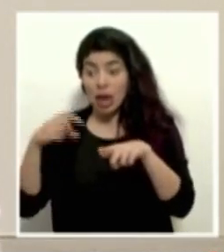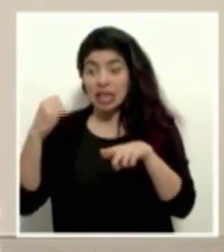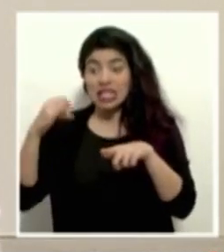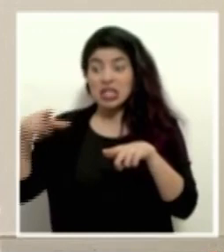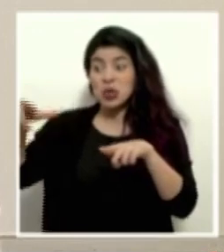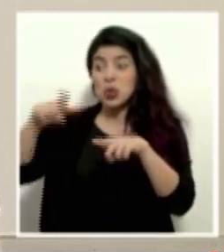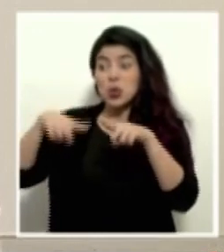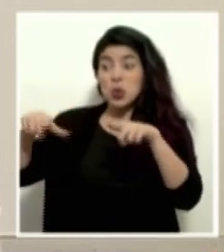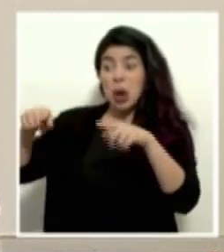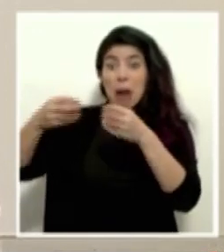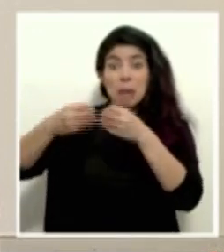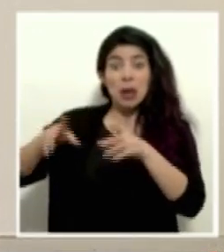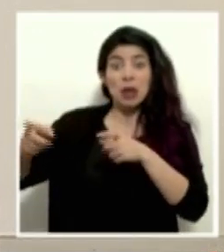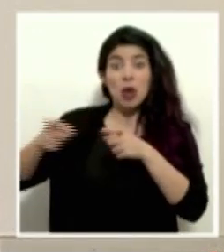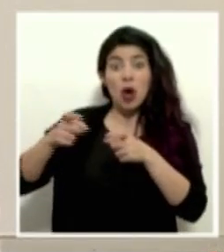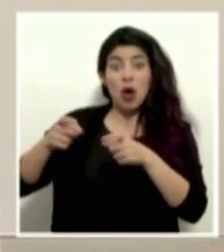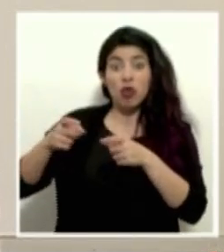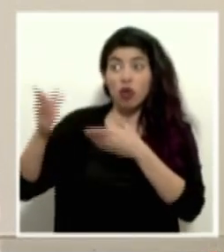descontrol completo,